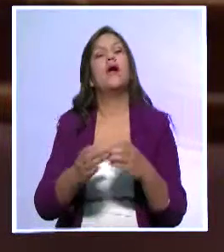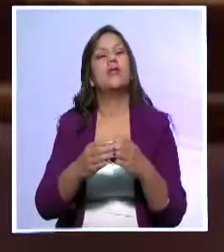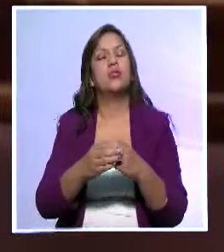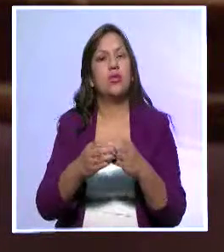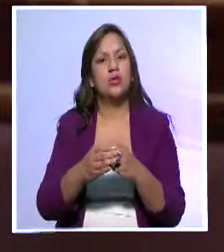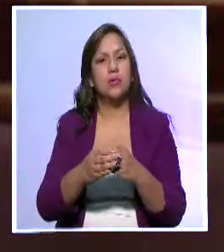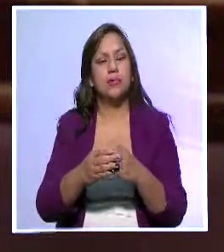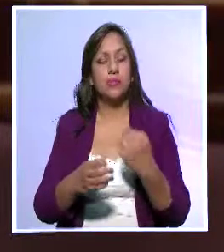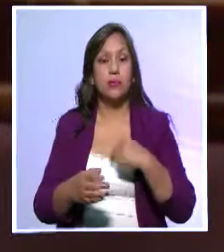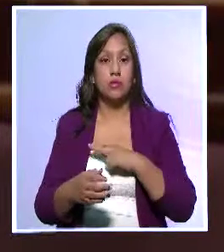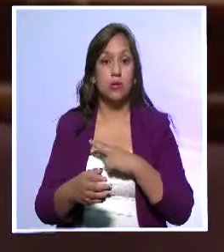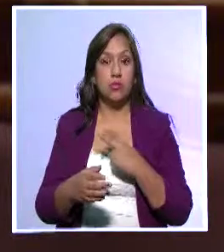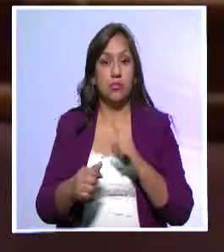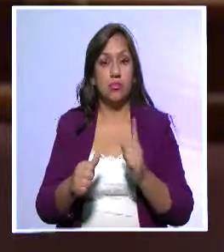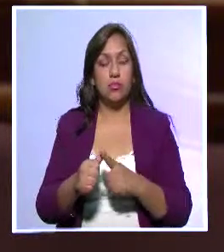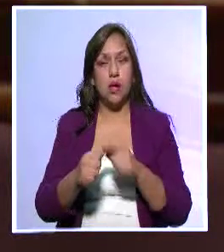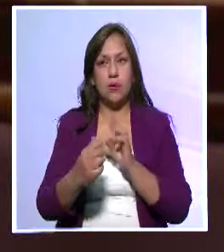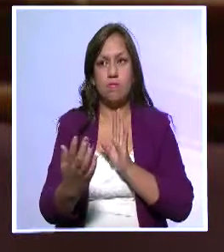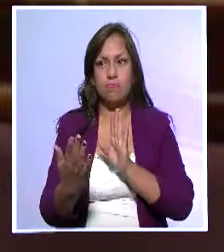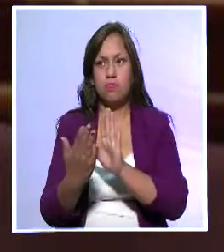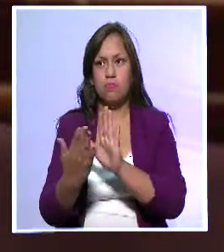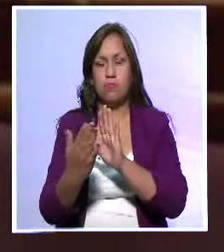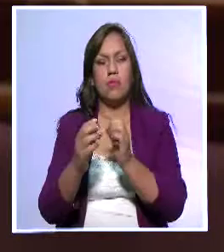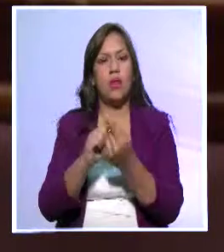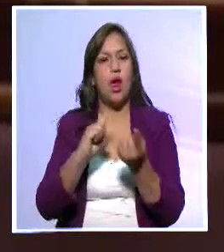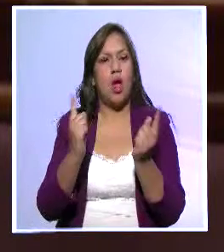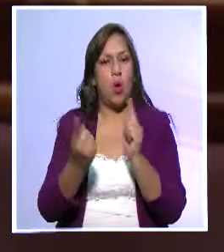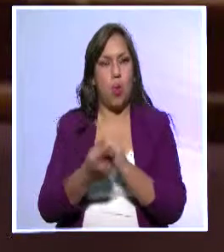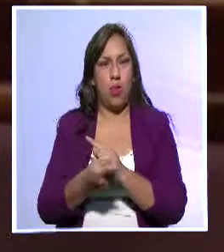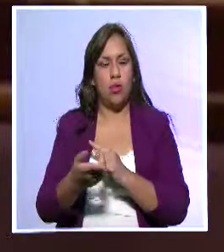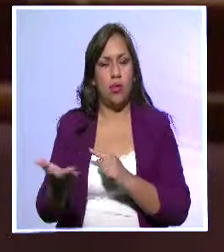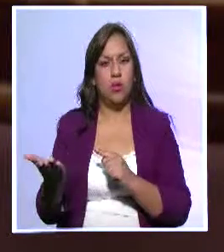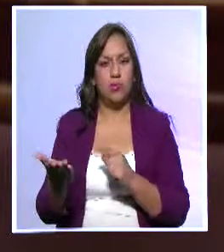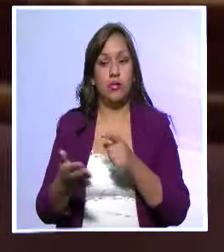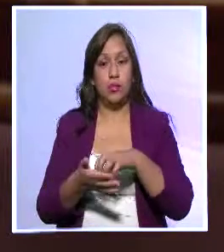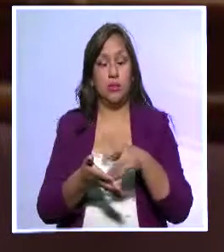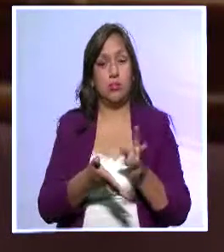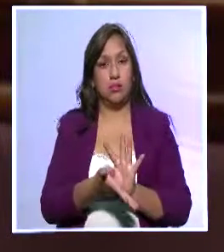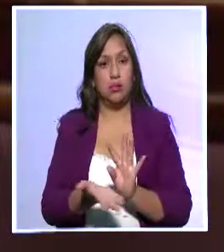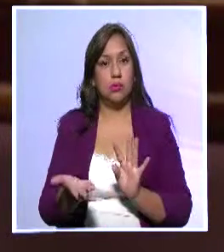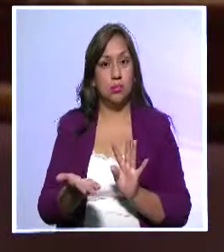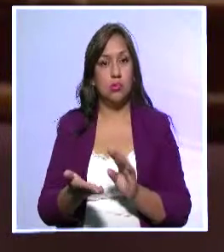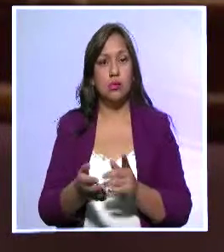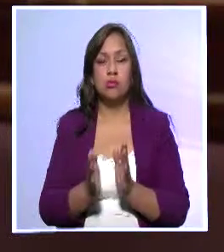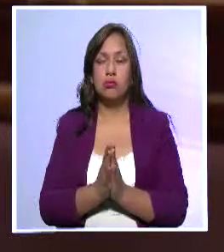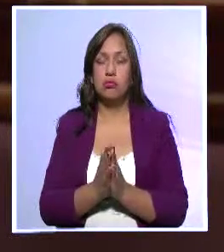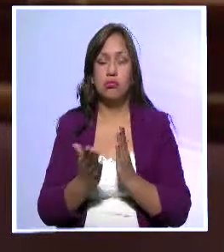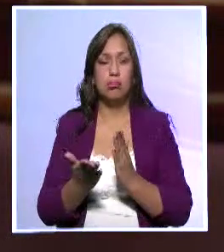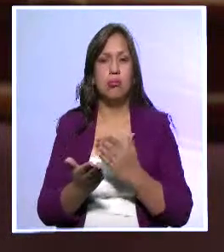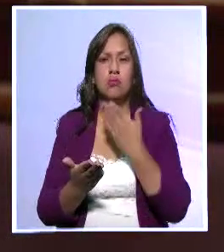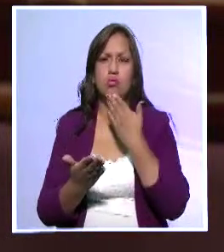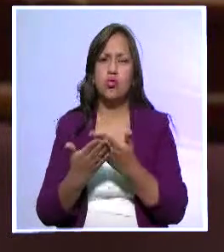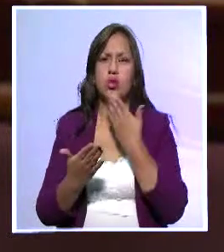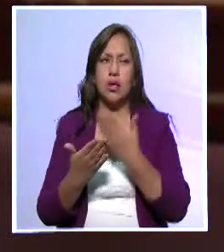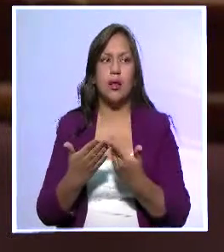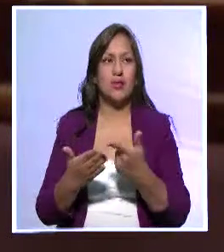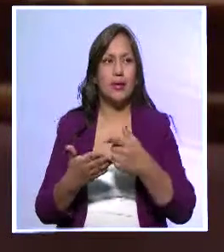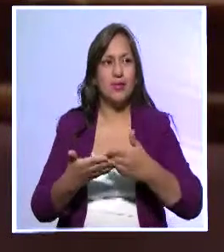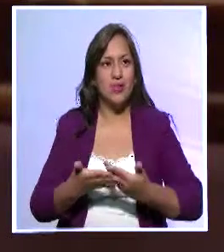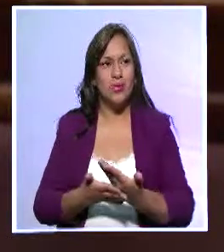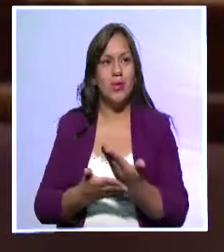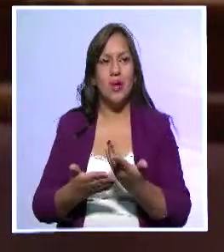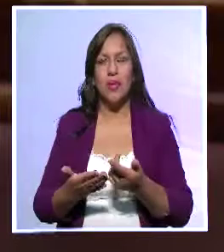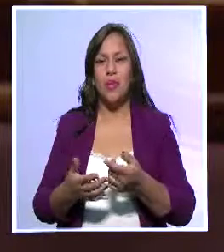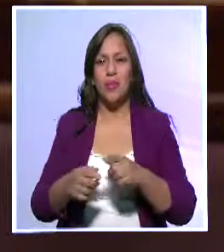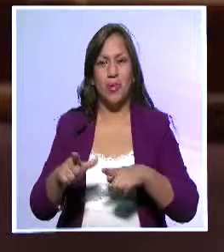un primer acercamiento y encuentro justamente que la Asamblea Nacional ha tenido la gentileza de facilitarnos este hermoso espacio